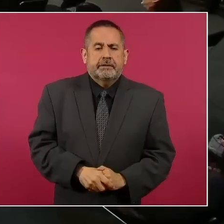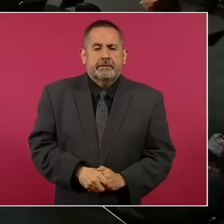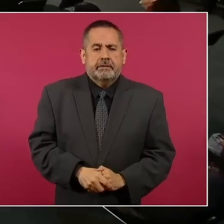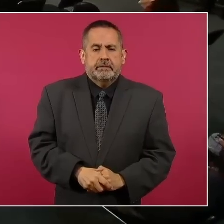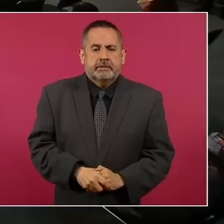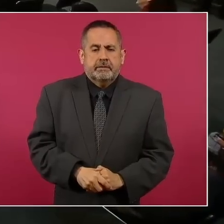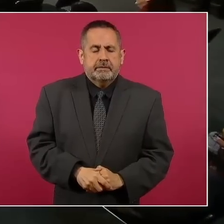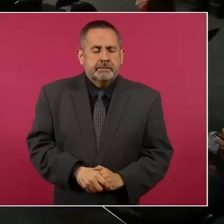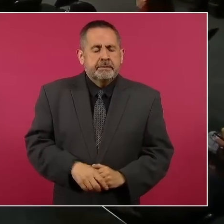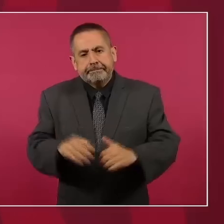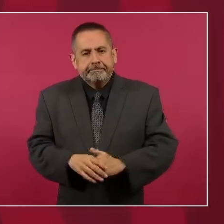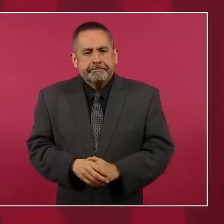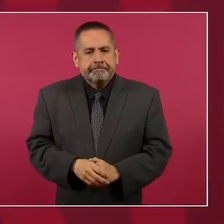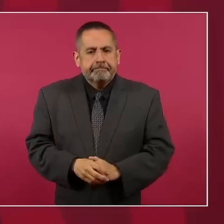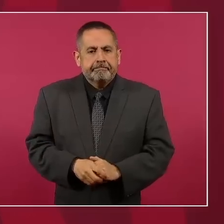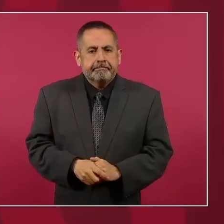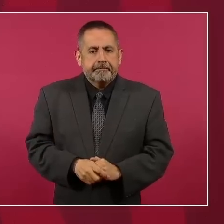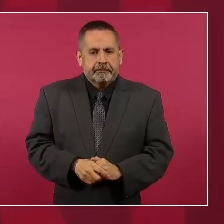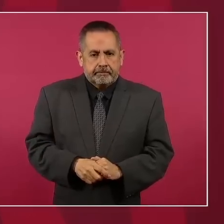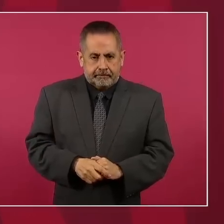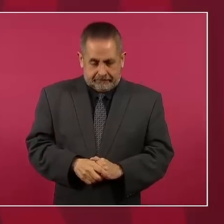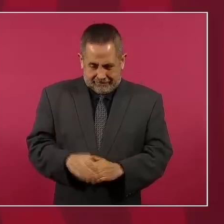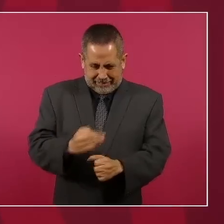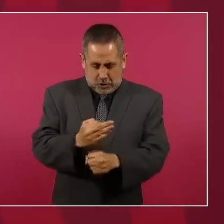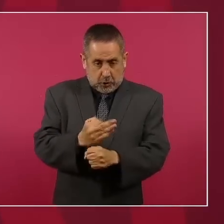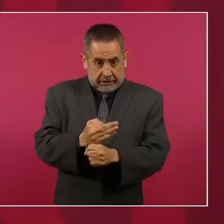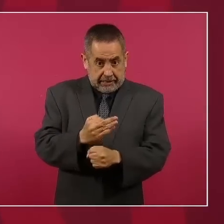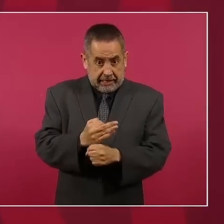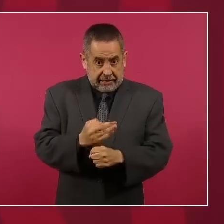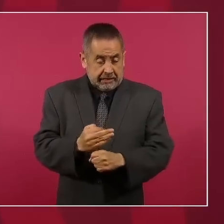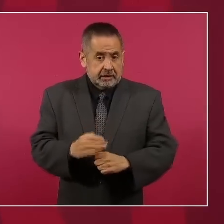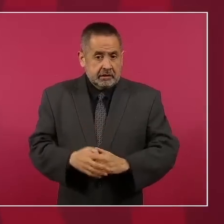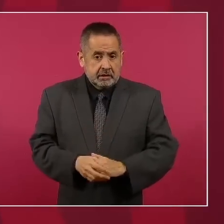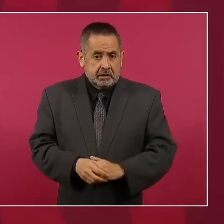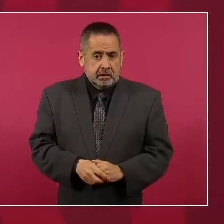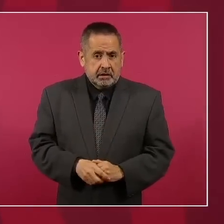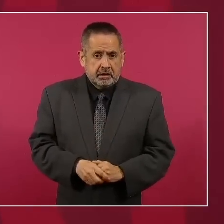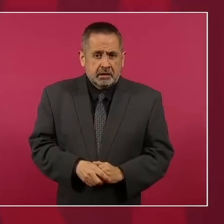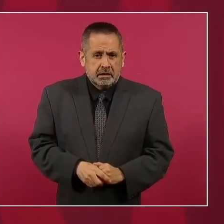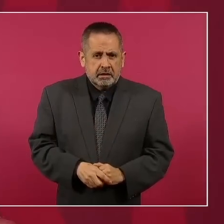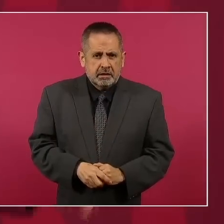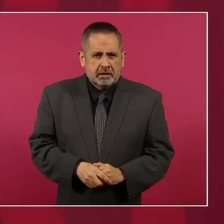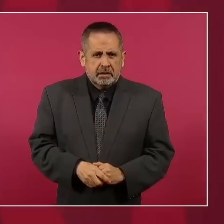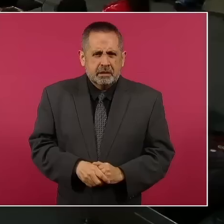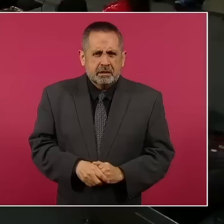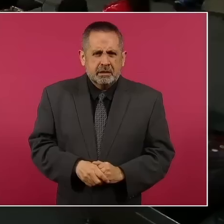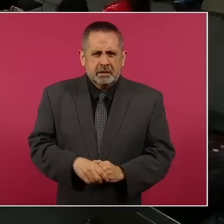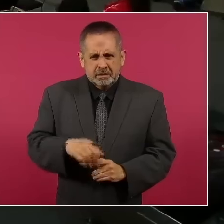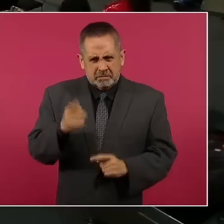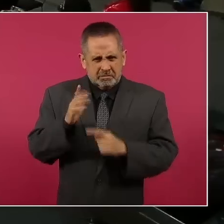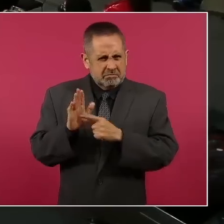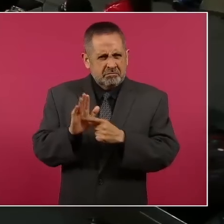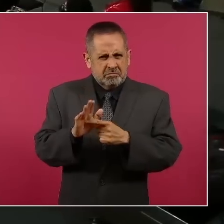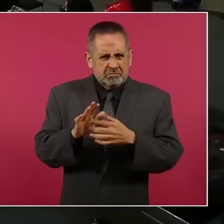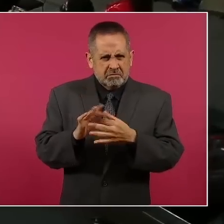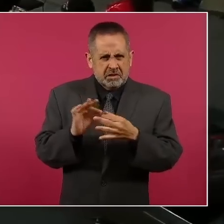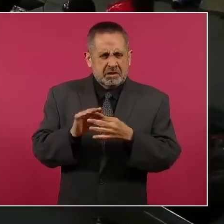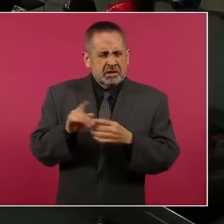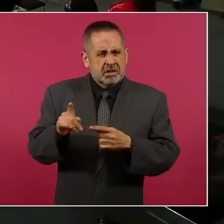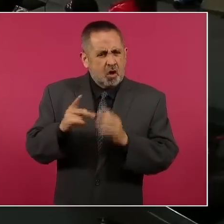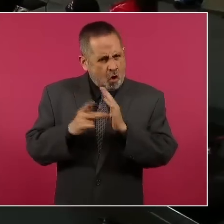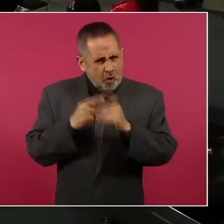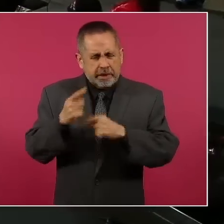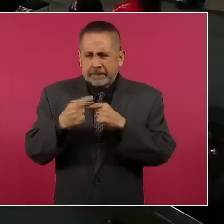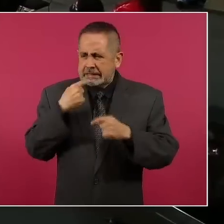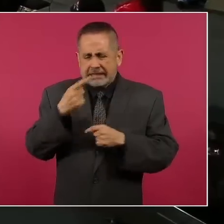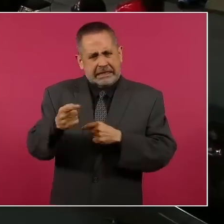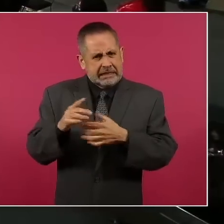Vamos avanzando mucho. Ahora mismo, ¿por qué no vuelves